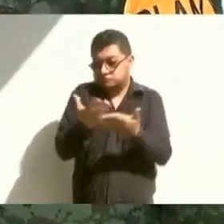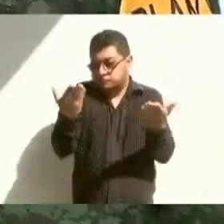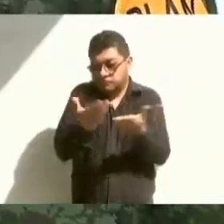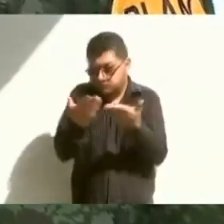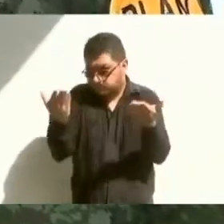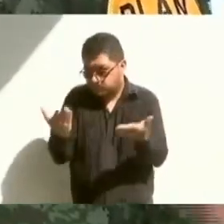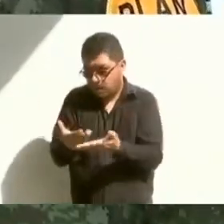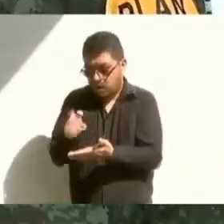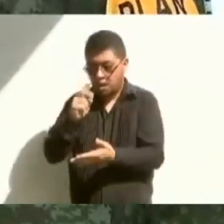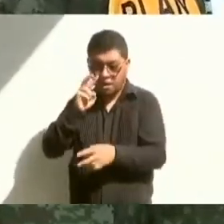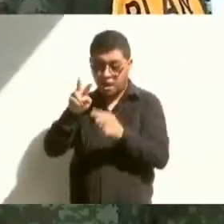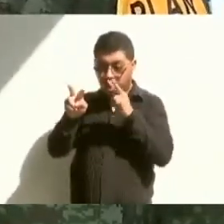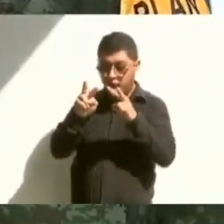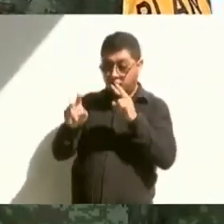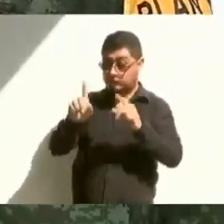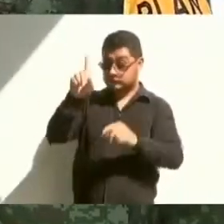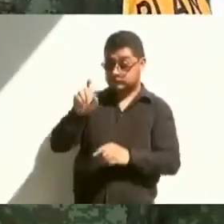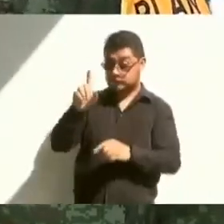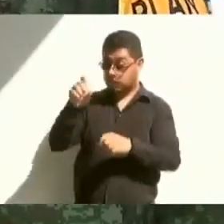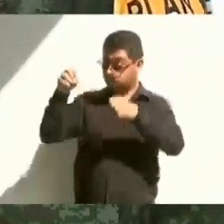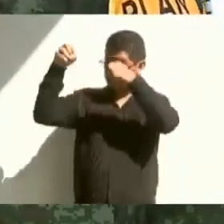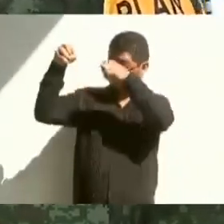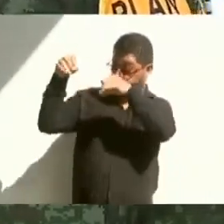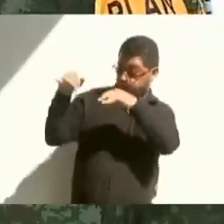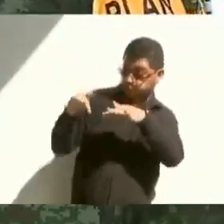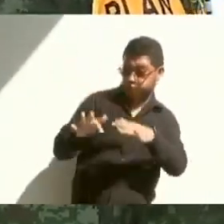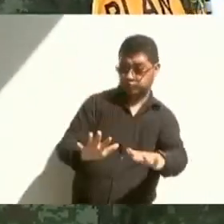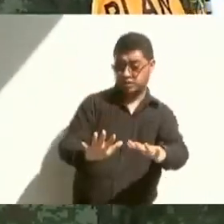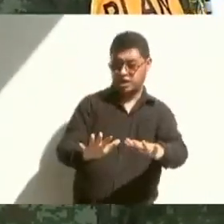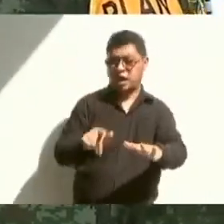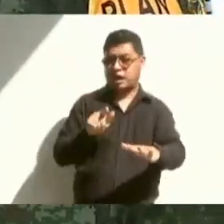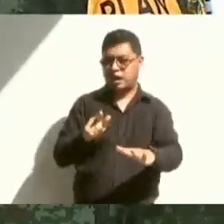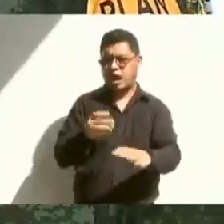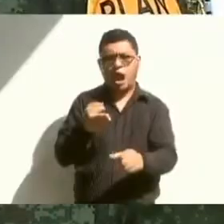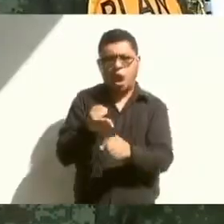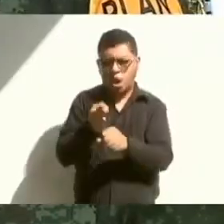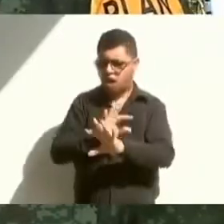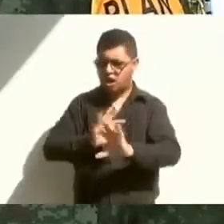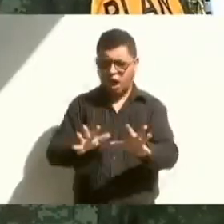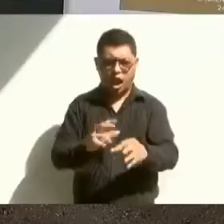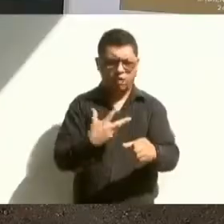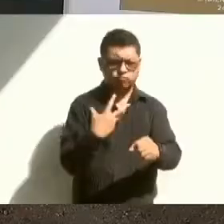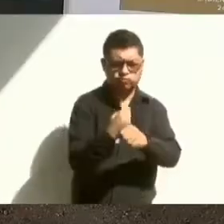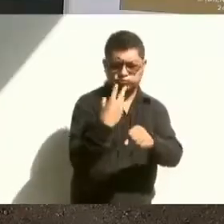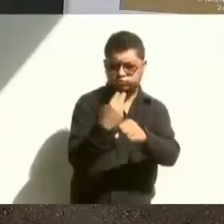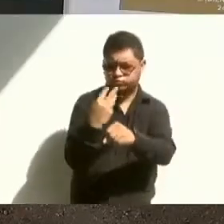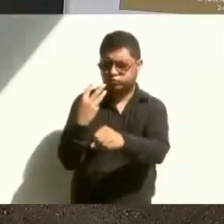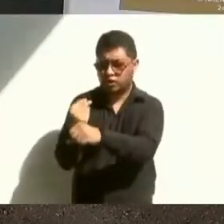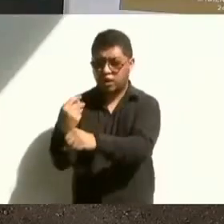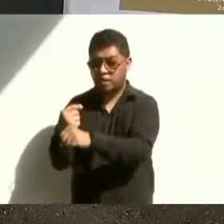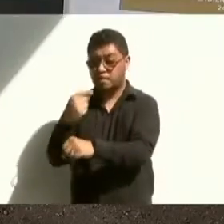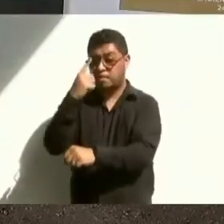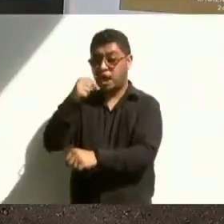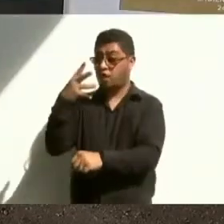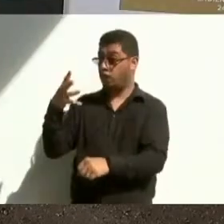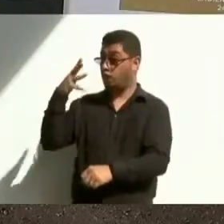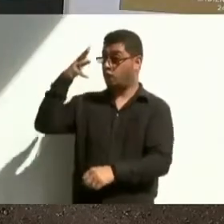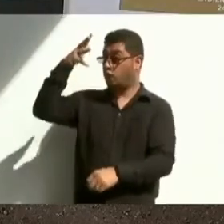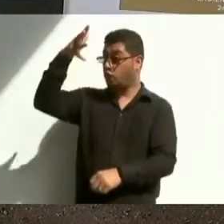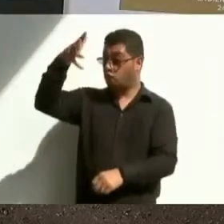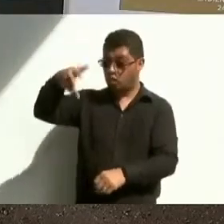saturado. En consecuencia, se están haciendo todas las previsiones necesarias para, sobre todo, previendo el futuro,